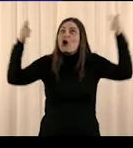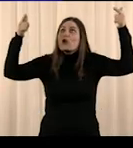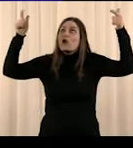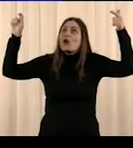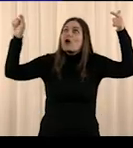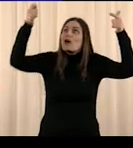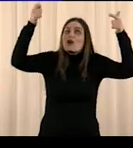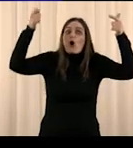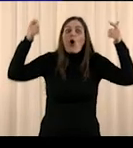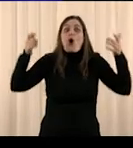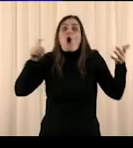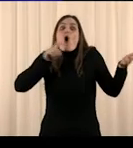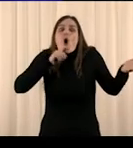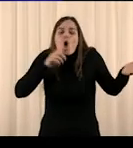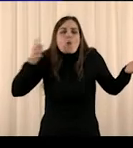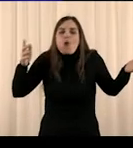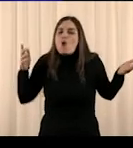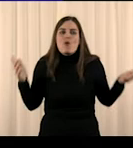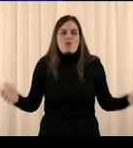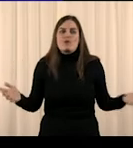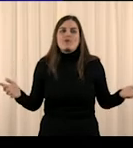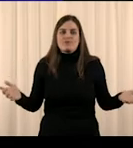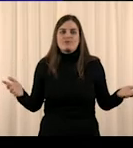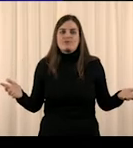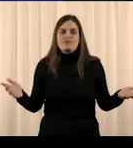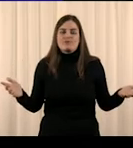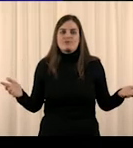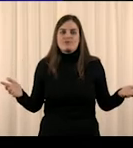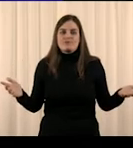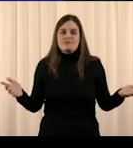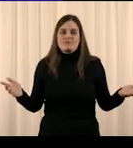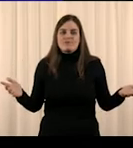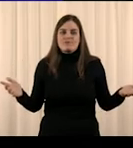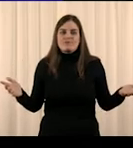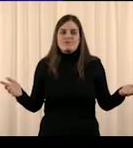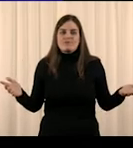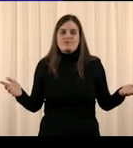ese sueño que tienen?